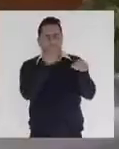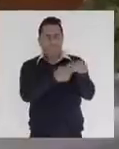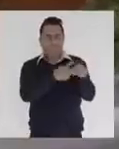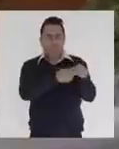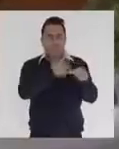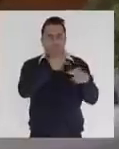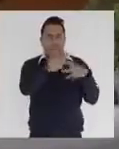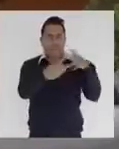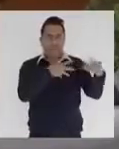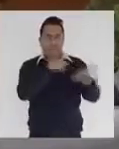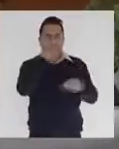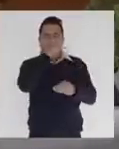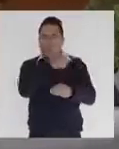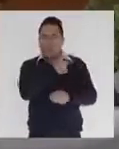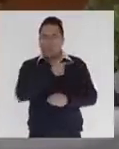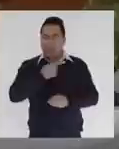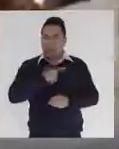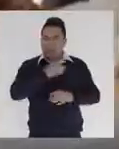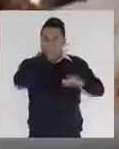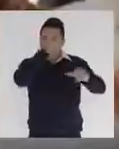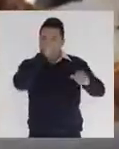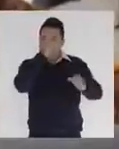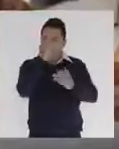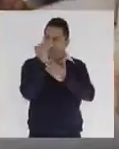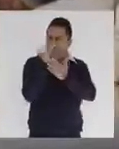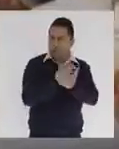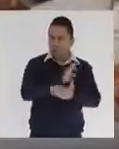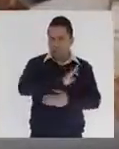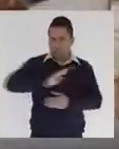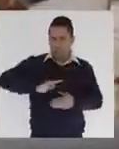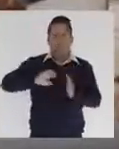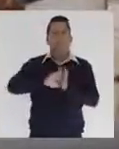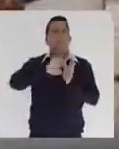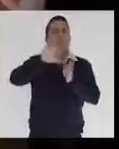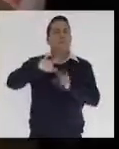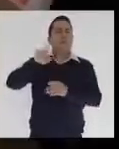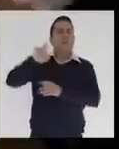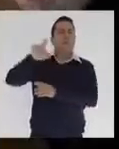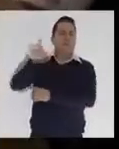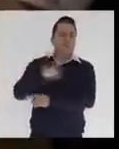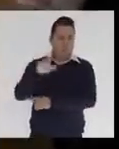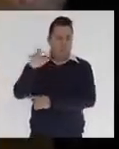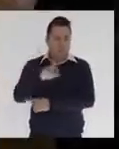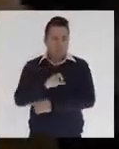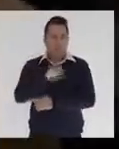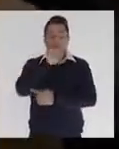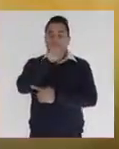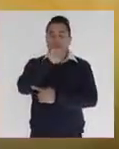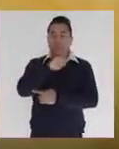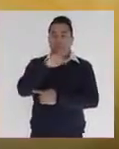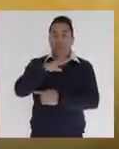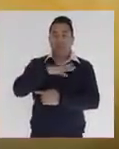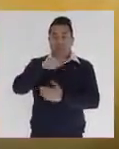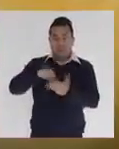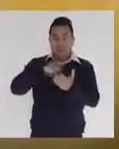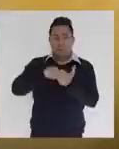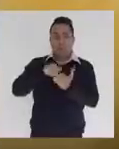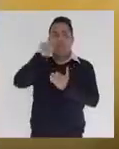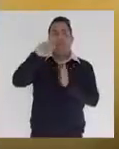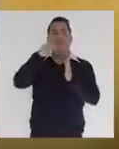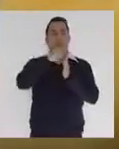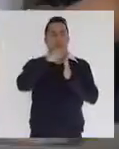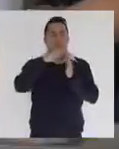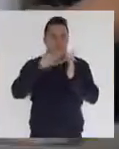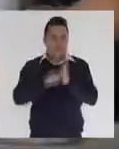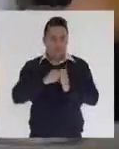contagio en diferentes municipios. En Santa Cruz, Jojo Cotlán, Santo Domingo,